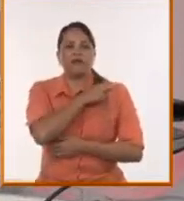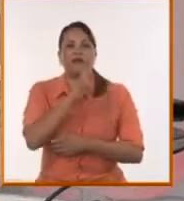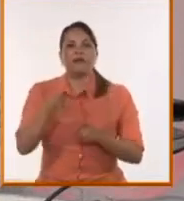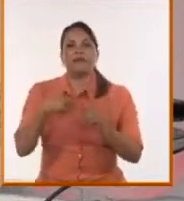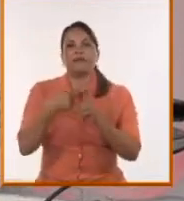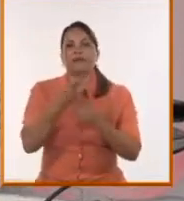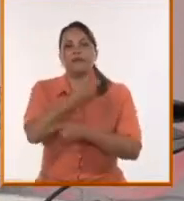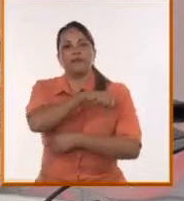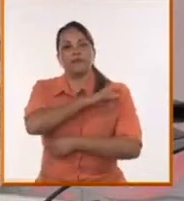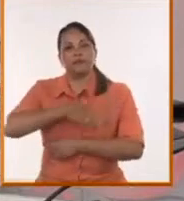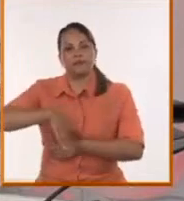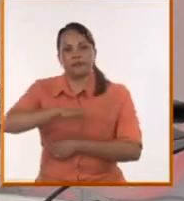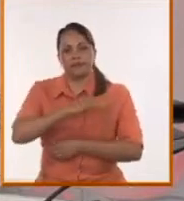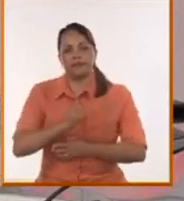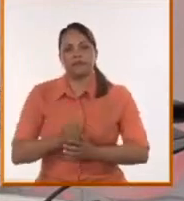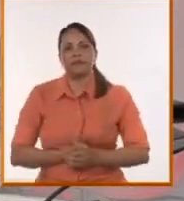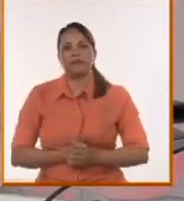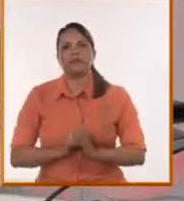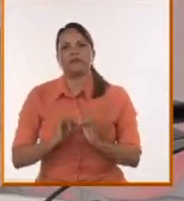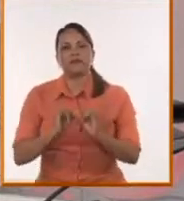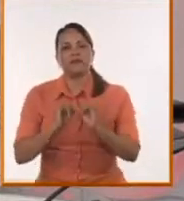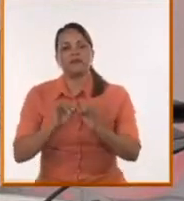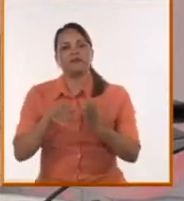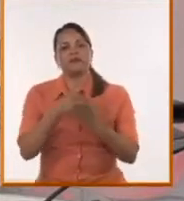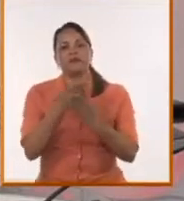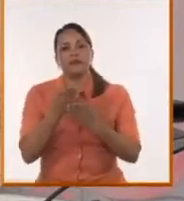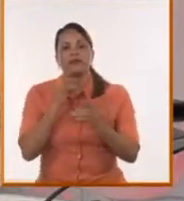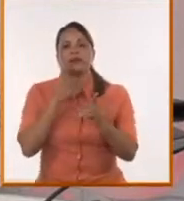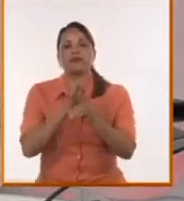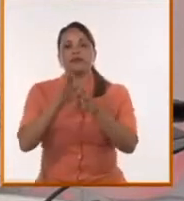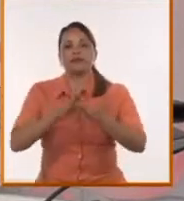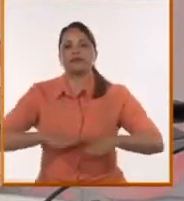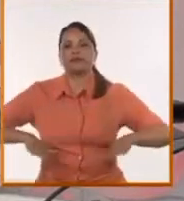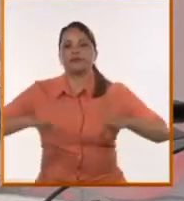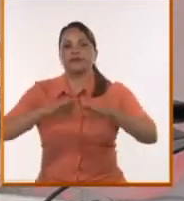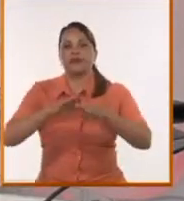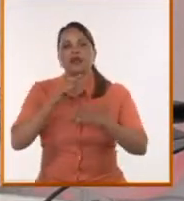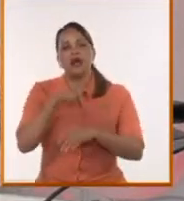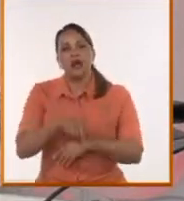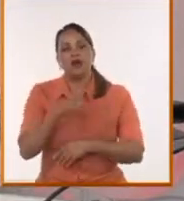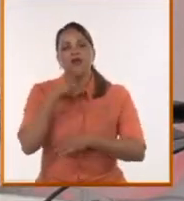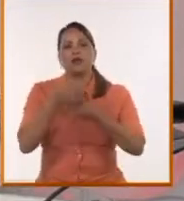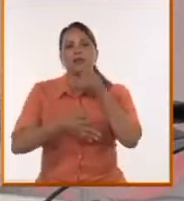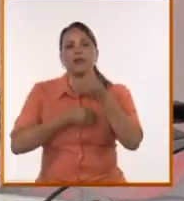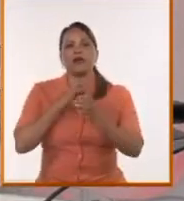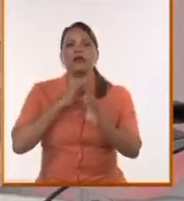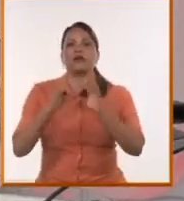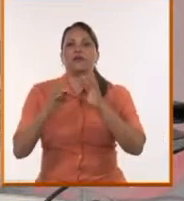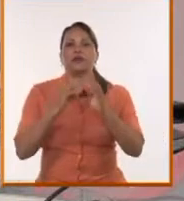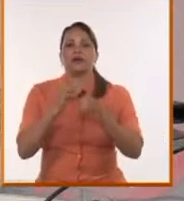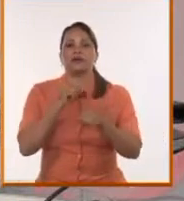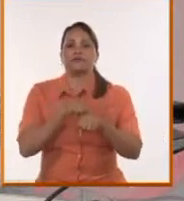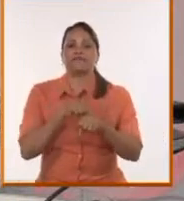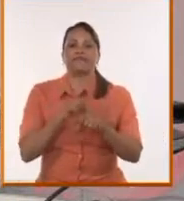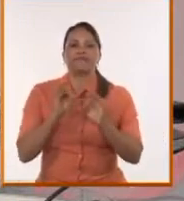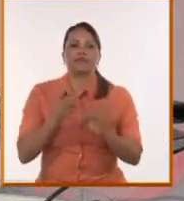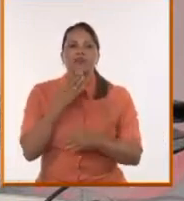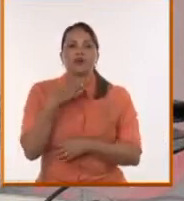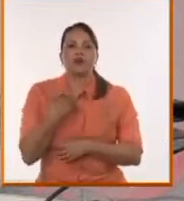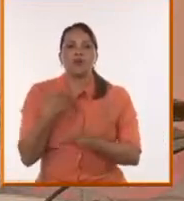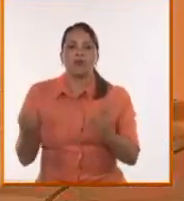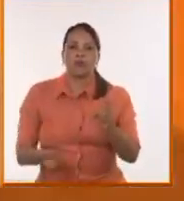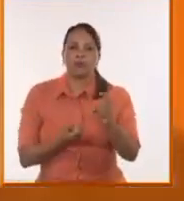del día, con ellas comenzamos nuestra mesa redonda. Hablemos del escenario comunicacional de estos tiempos y de cómo debemos enfrentarlo.